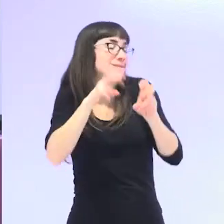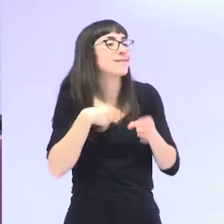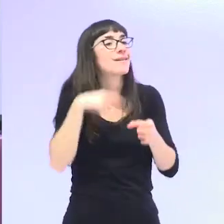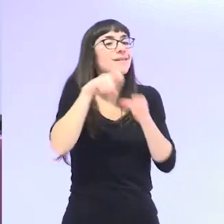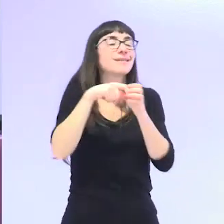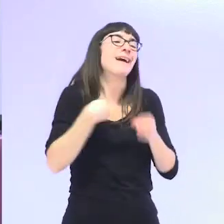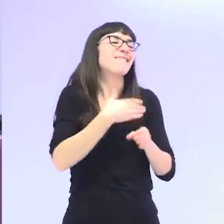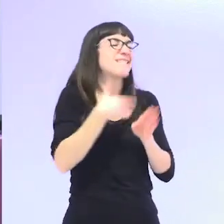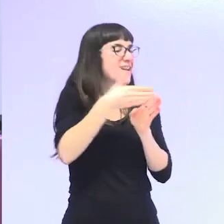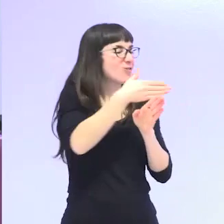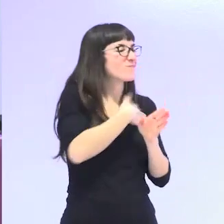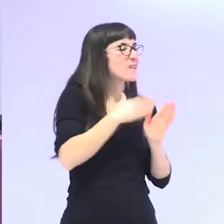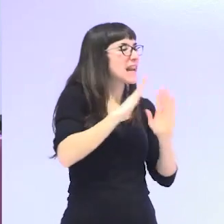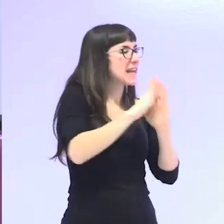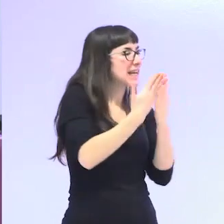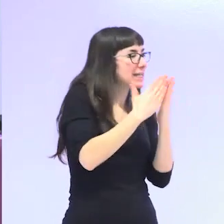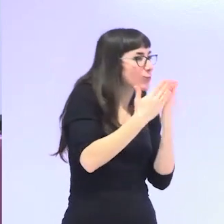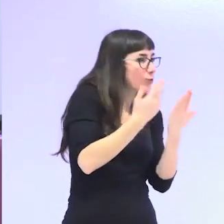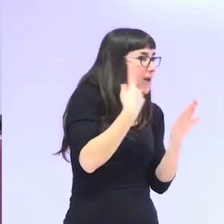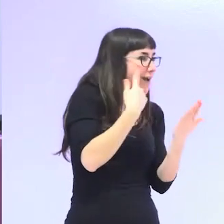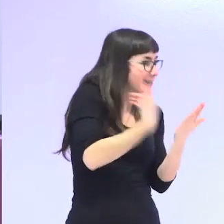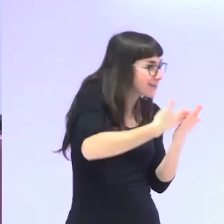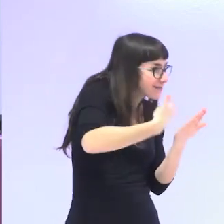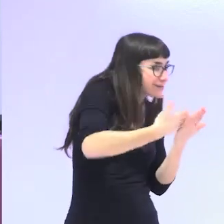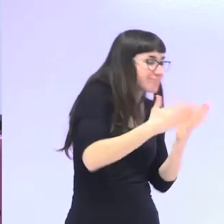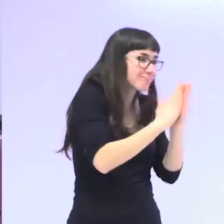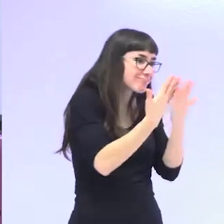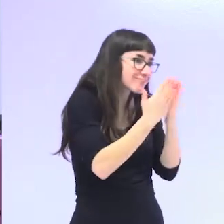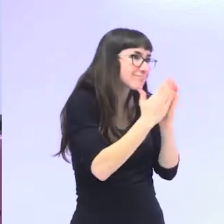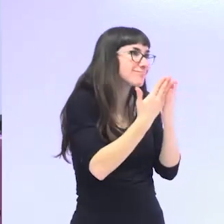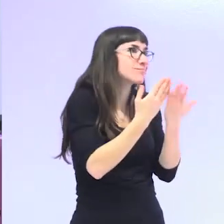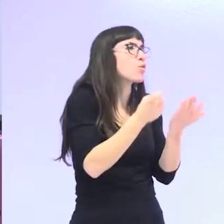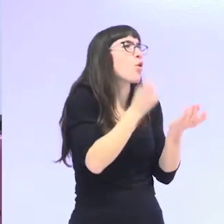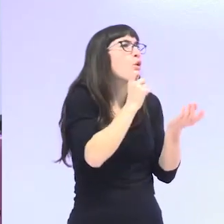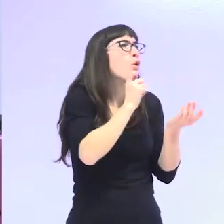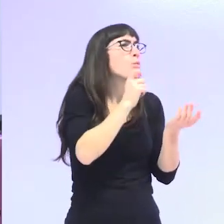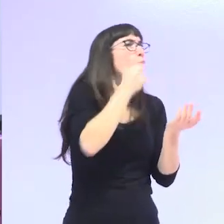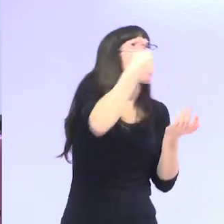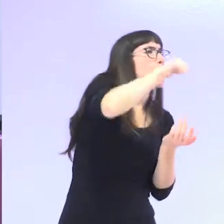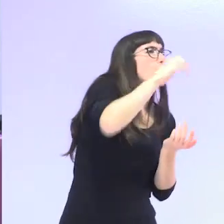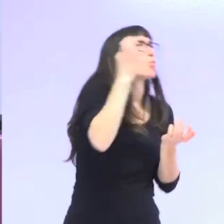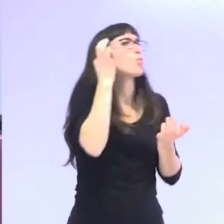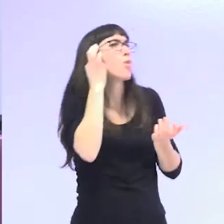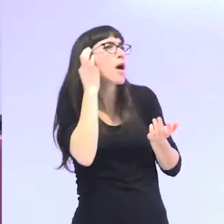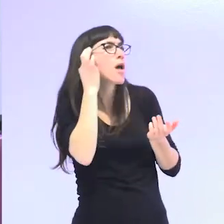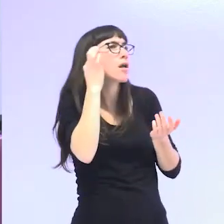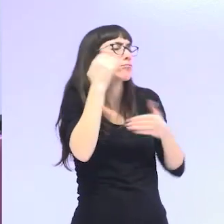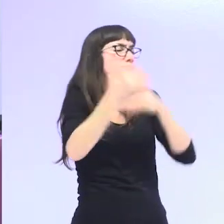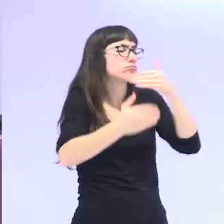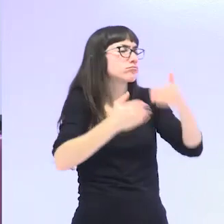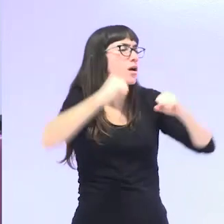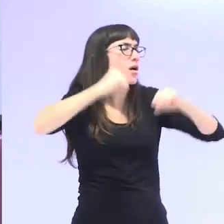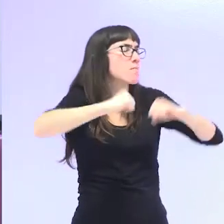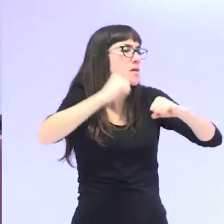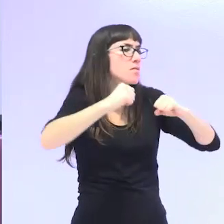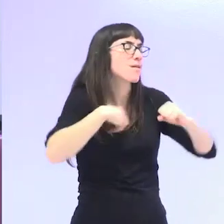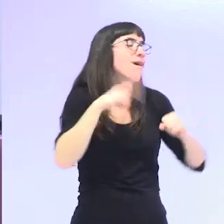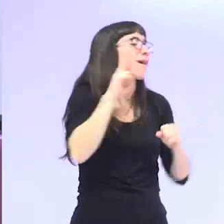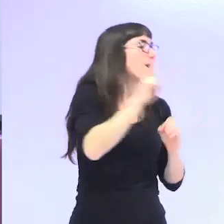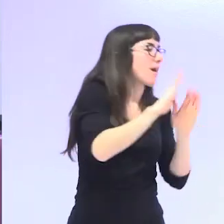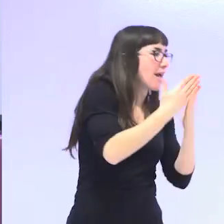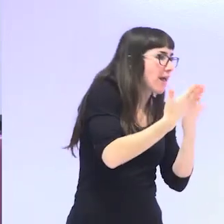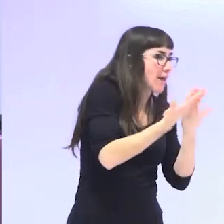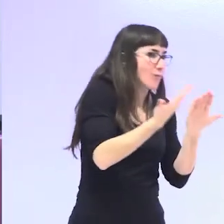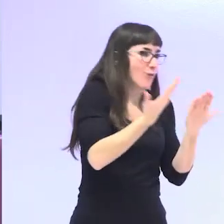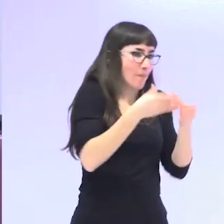bibliografía que me demostrara realmente cómo envejecemos hombres y mujeres. Y yo me encontraba que había muy poca documentación.